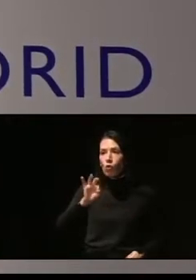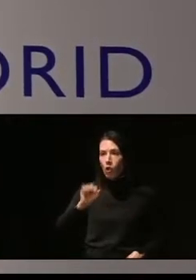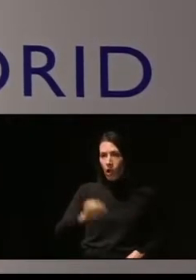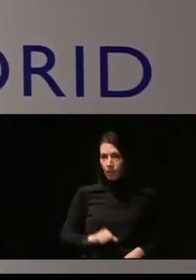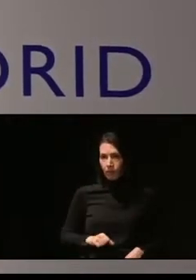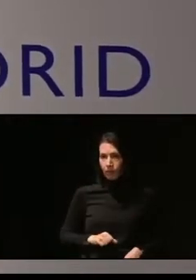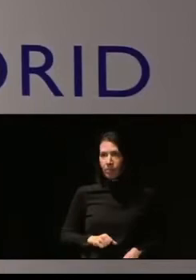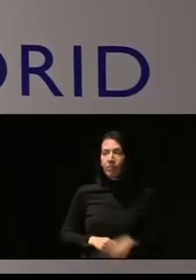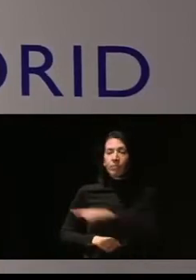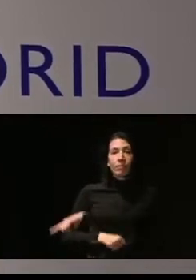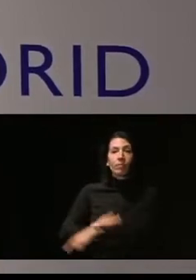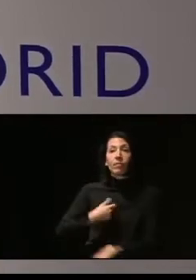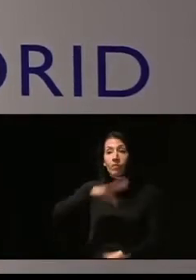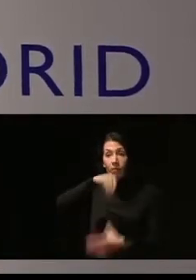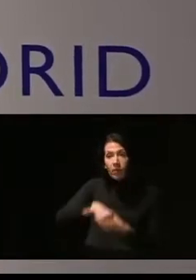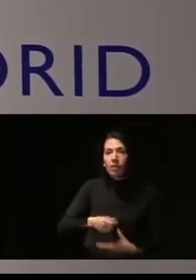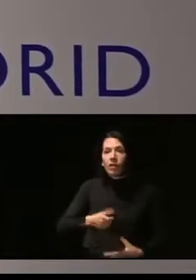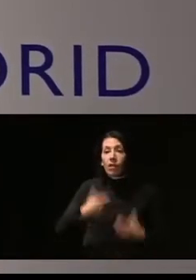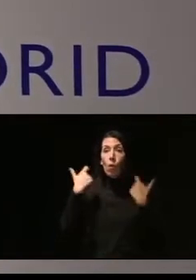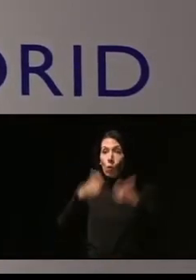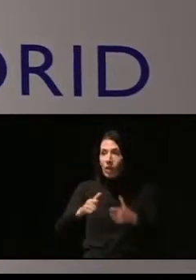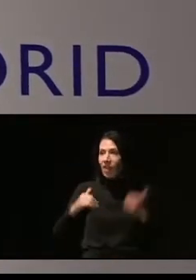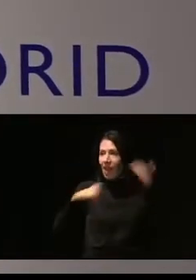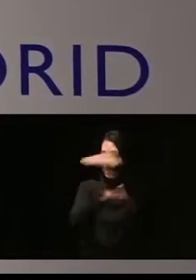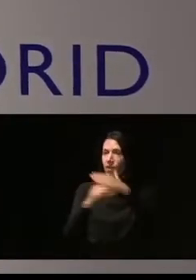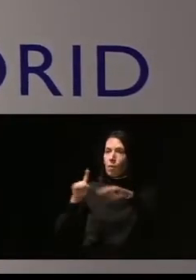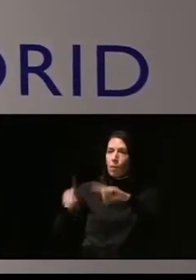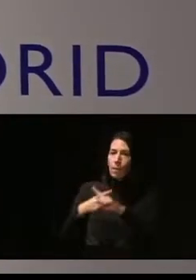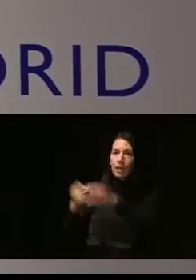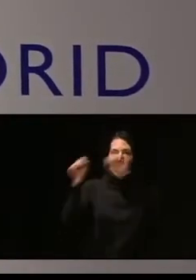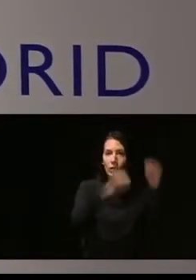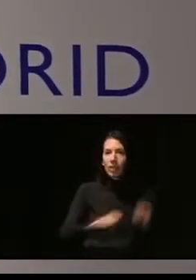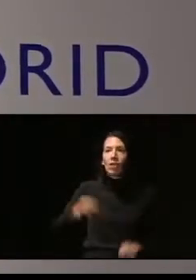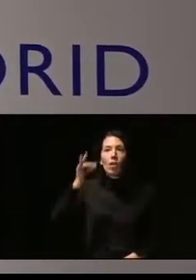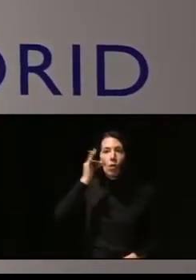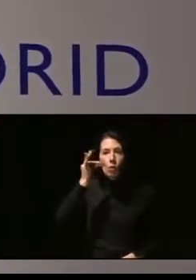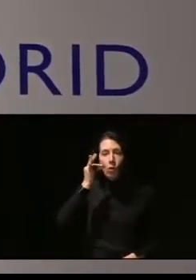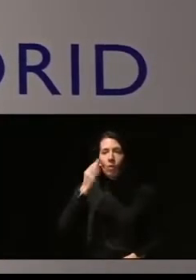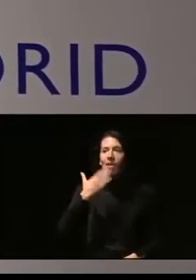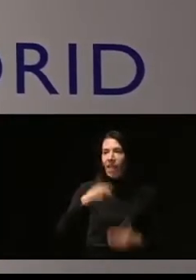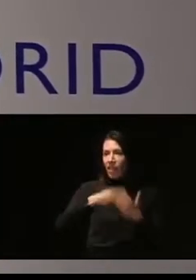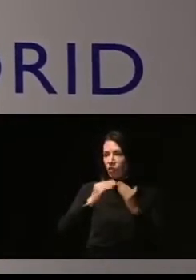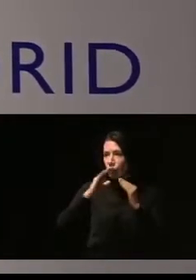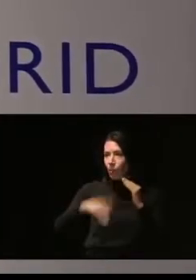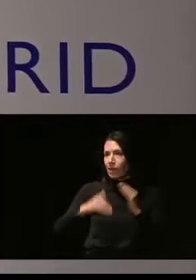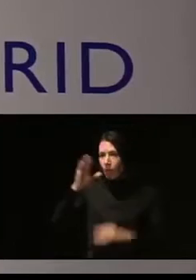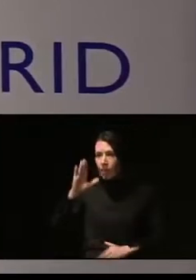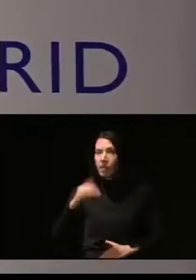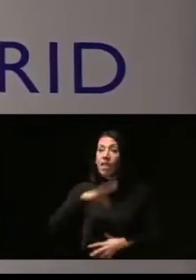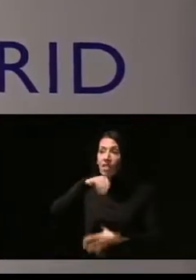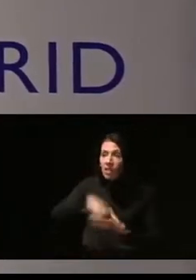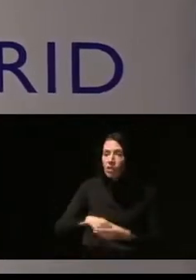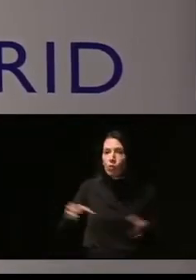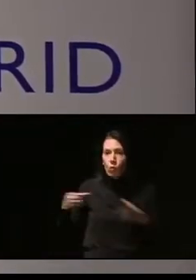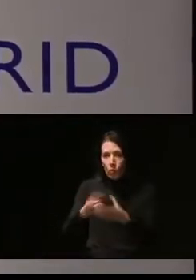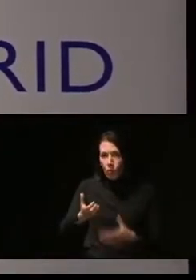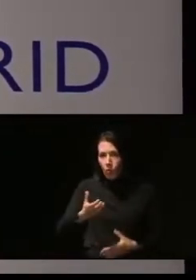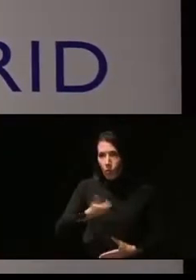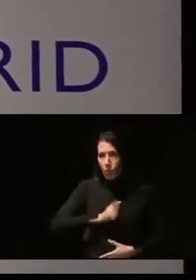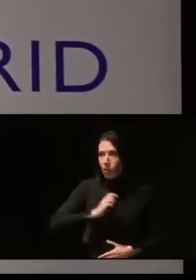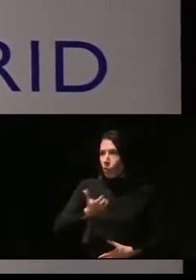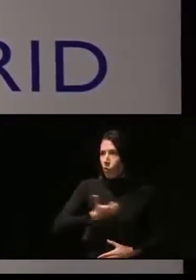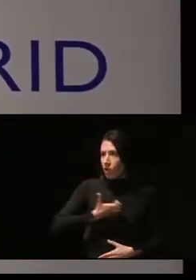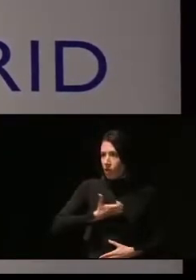Ella es intendente de la Unidad de Atención y Protección a la Mujer Menor y Mayor del Cuerpo de Policía Municipal del Ayuntamiento de Madrid.